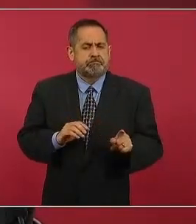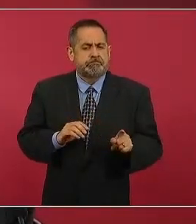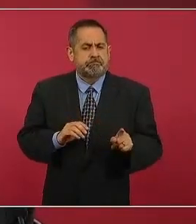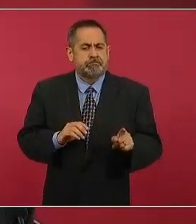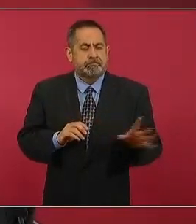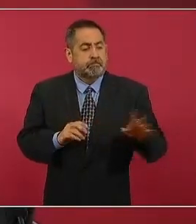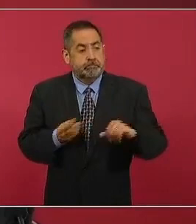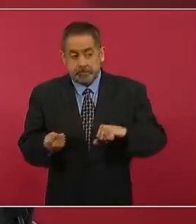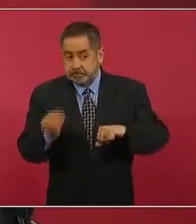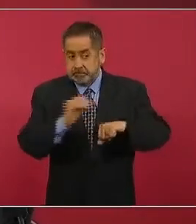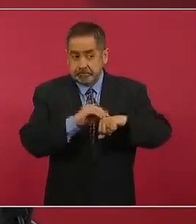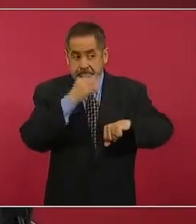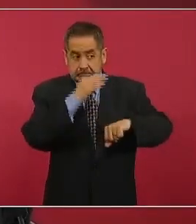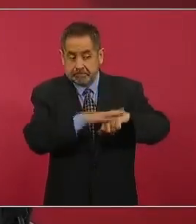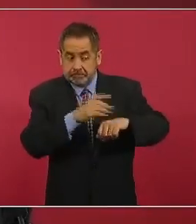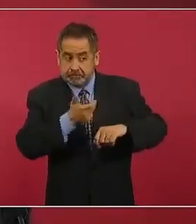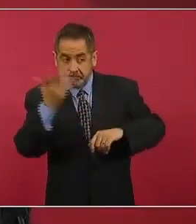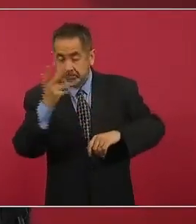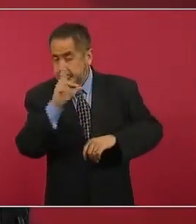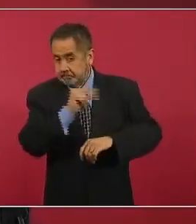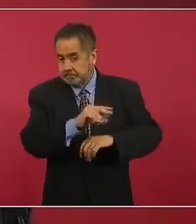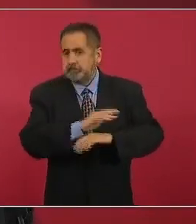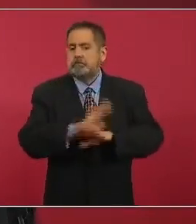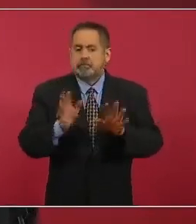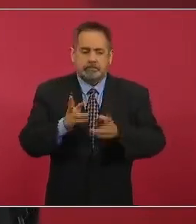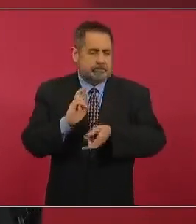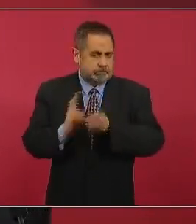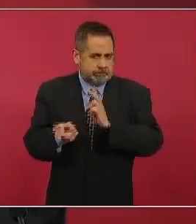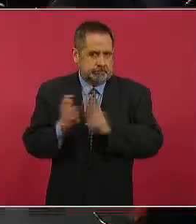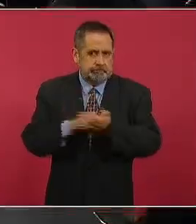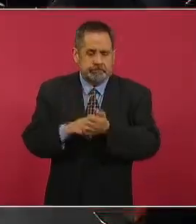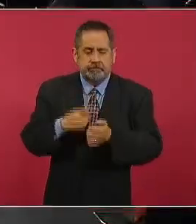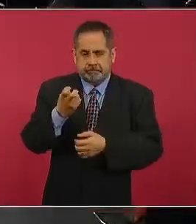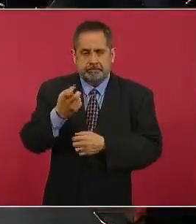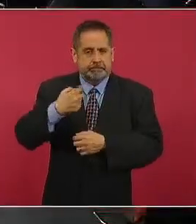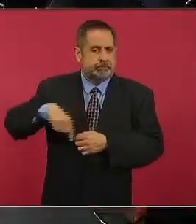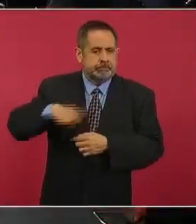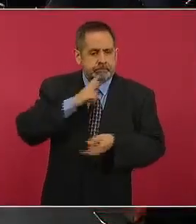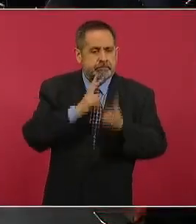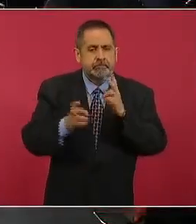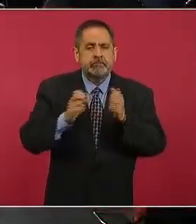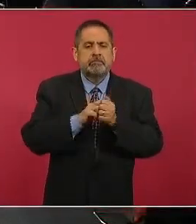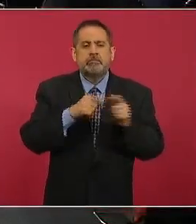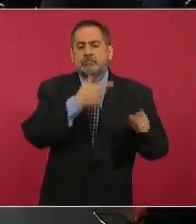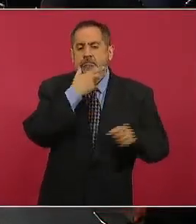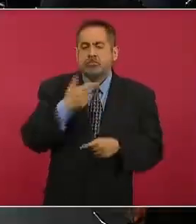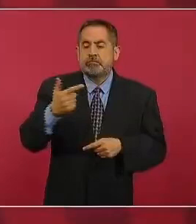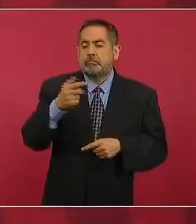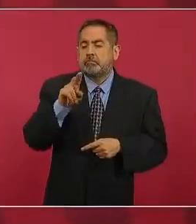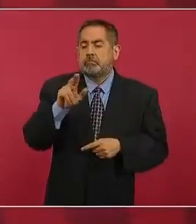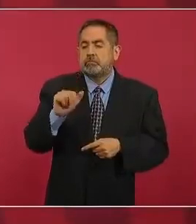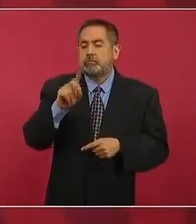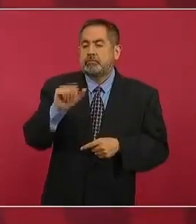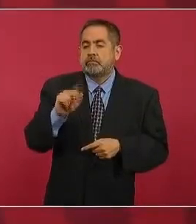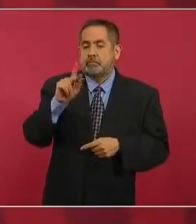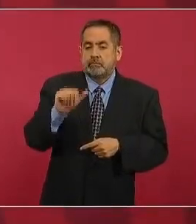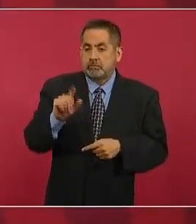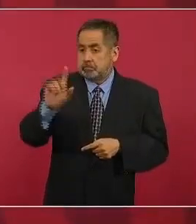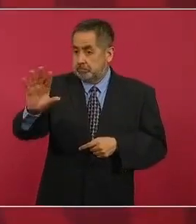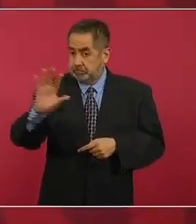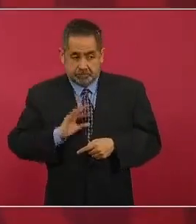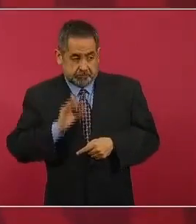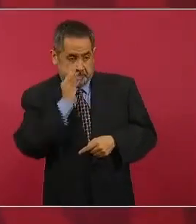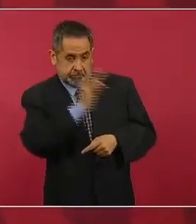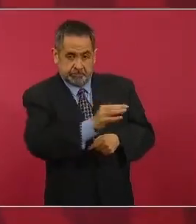les va a permitir aumento de cuotas pero si hablé con Guadalupe Philips o sea le di tu recado